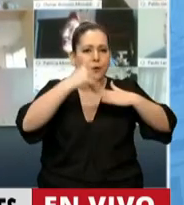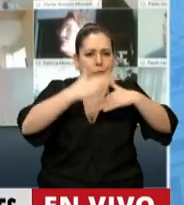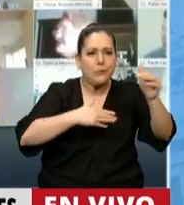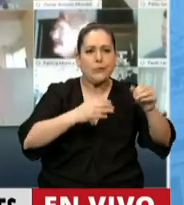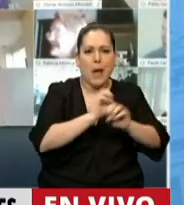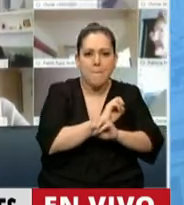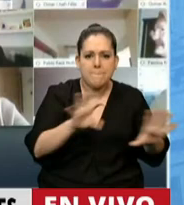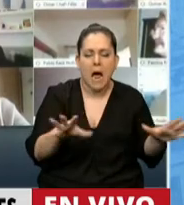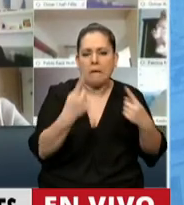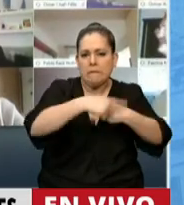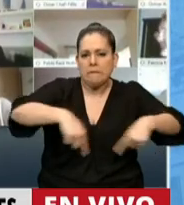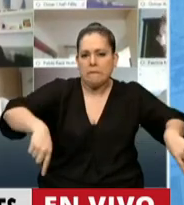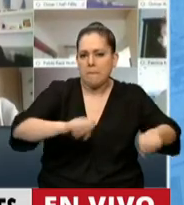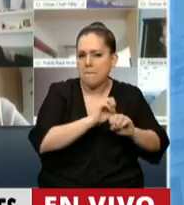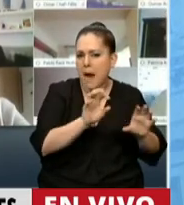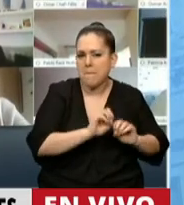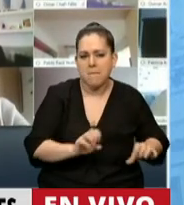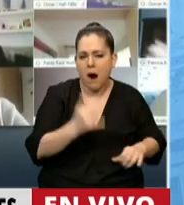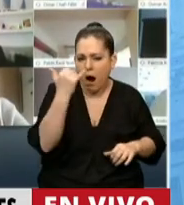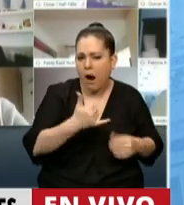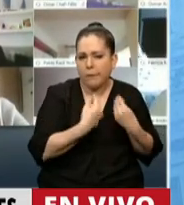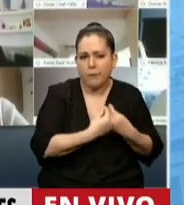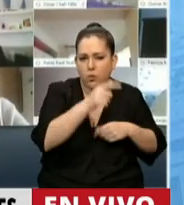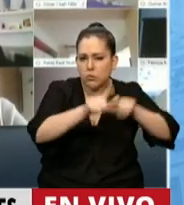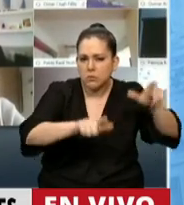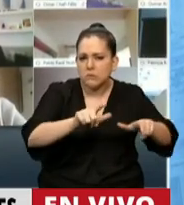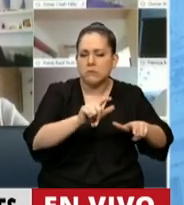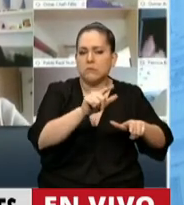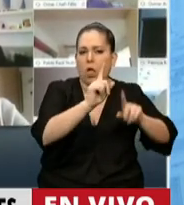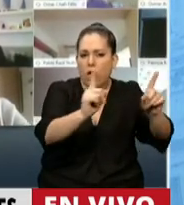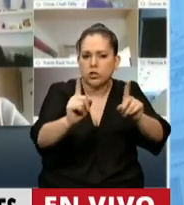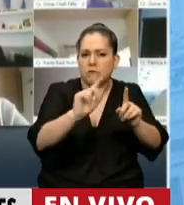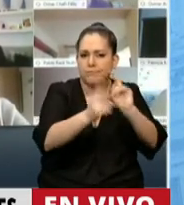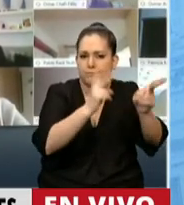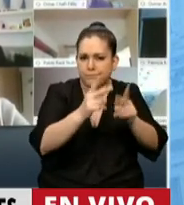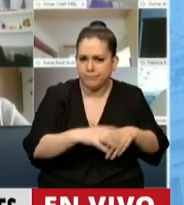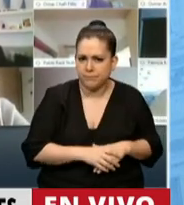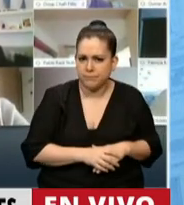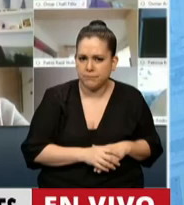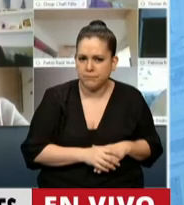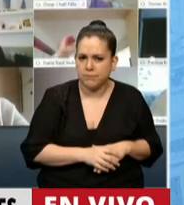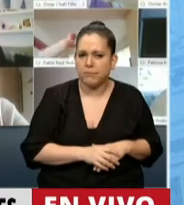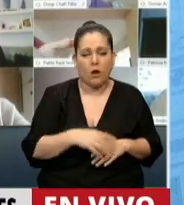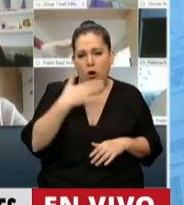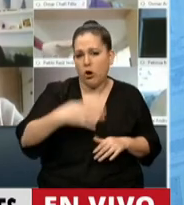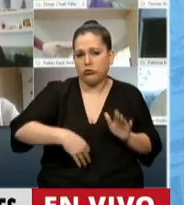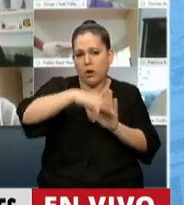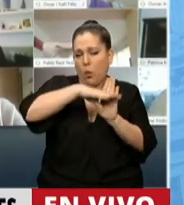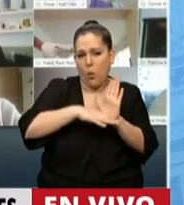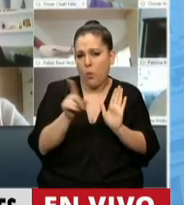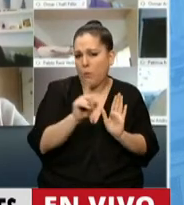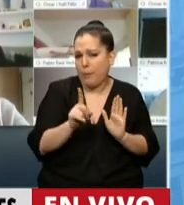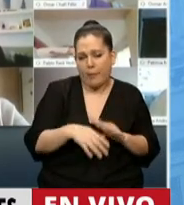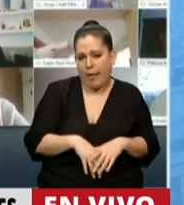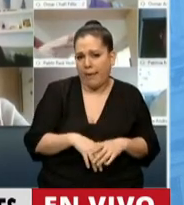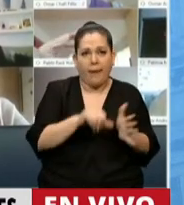escolar, y como justamente los 12 puntos de habitabilidad de las escuelas no se cumplen en